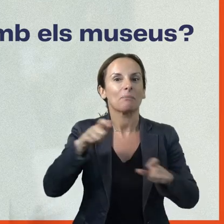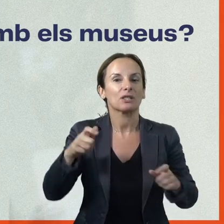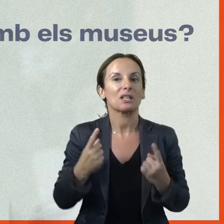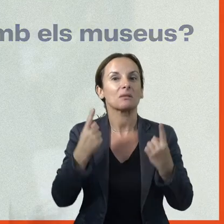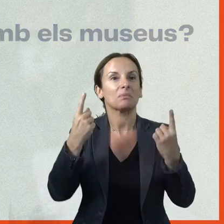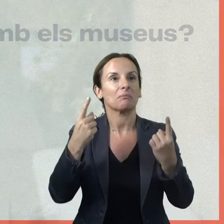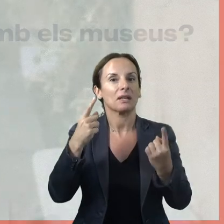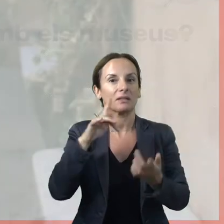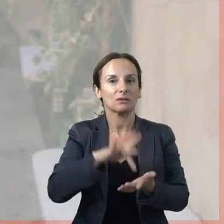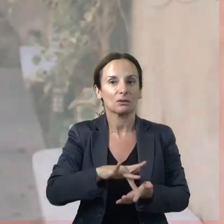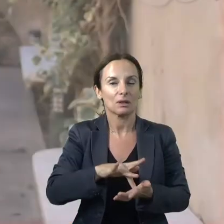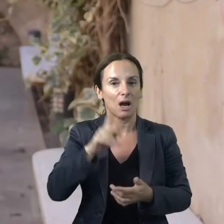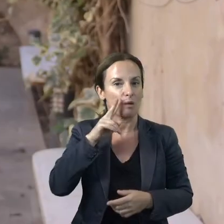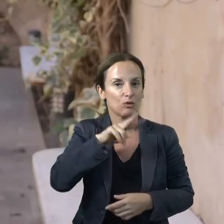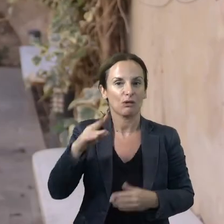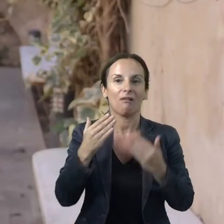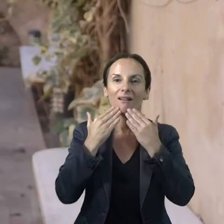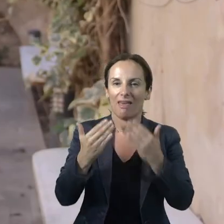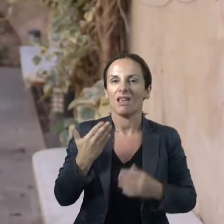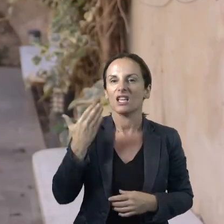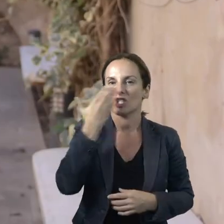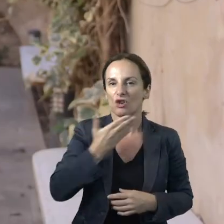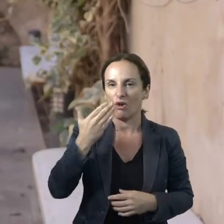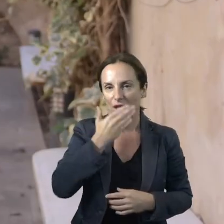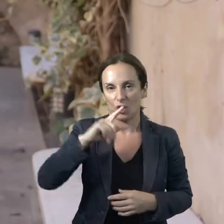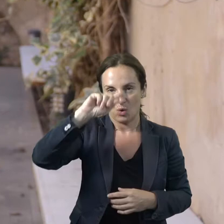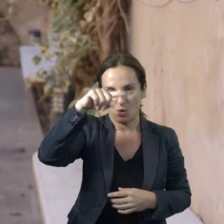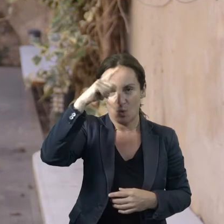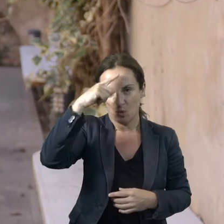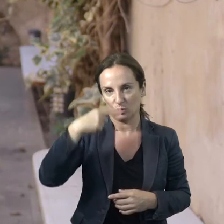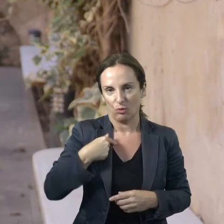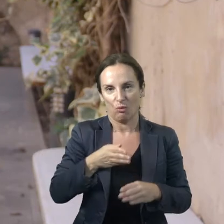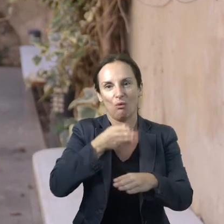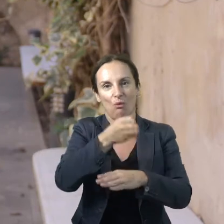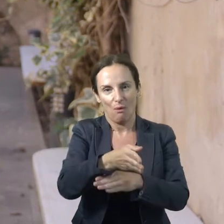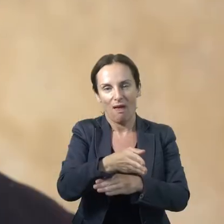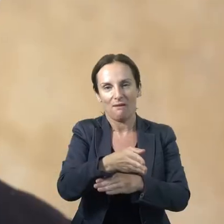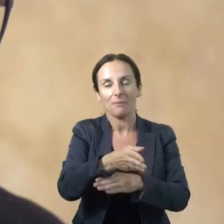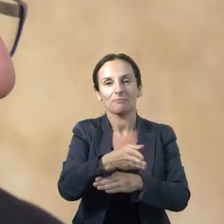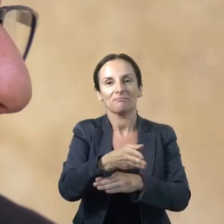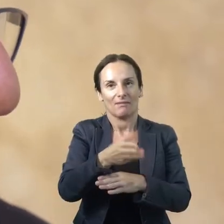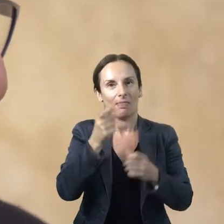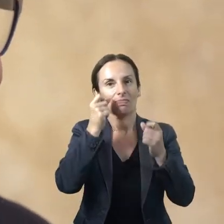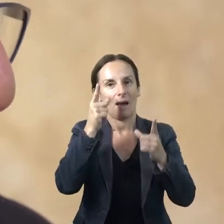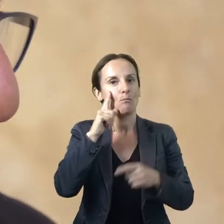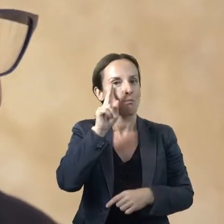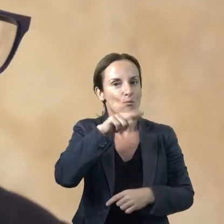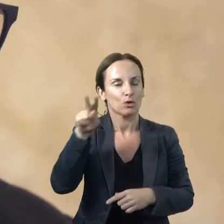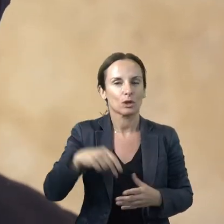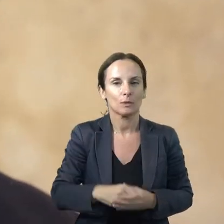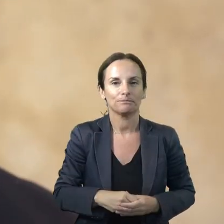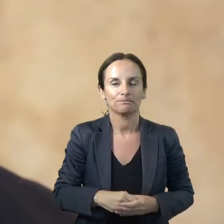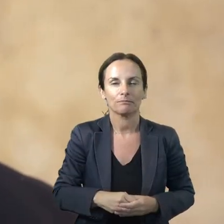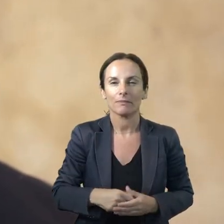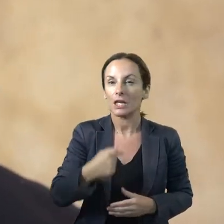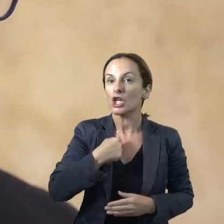Yo creo que la mayoría de la gente, los museos, los conoces cuando empiezas a ir al colegio a hacer visitas culturales.